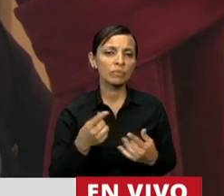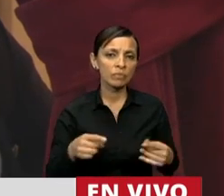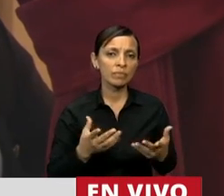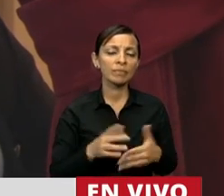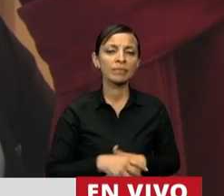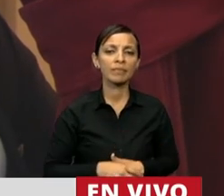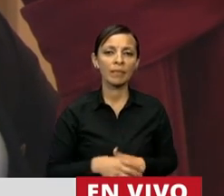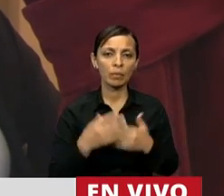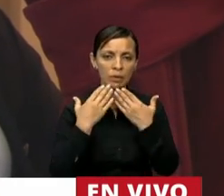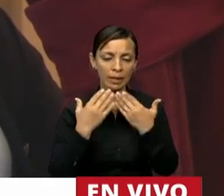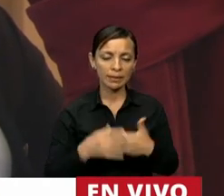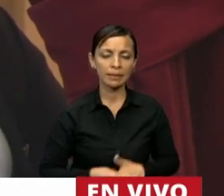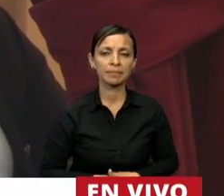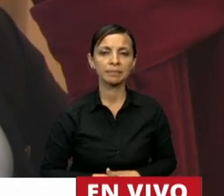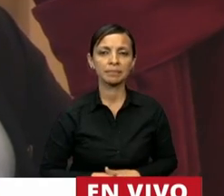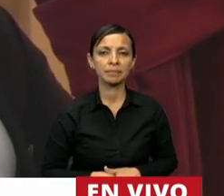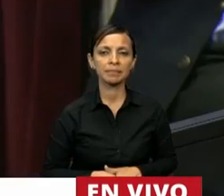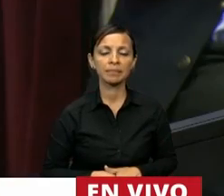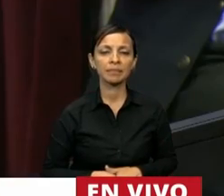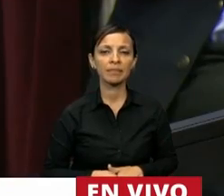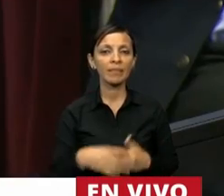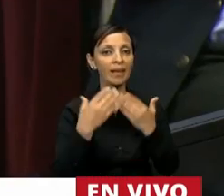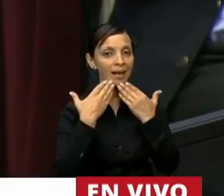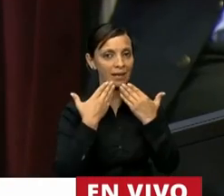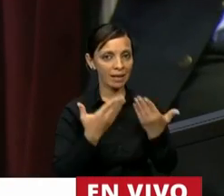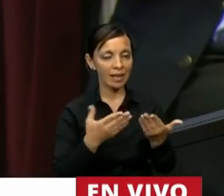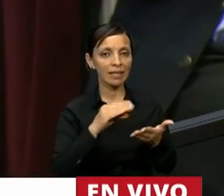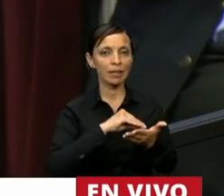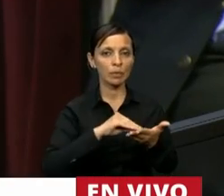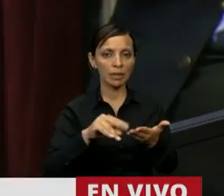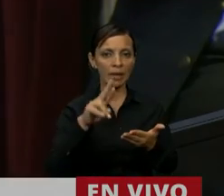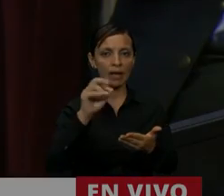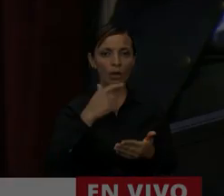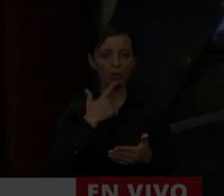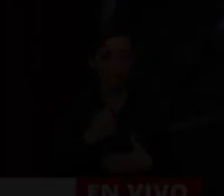diputada Rosa Muñoz.